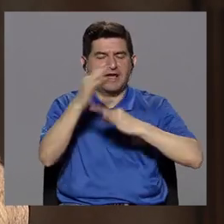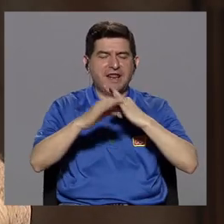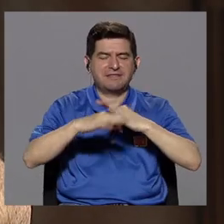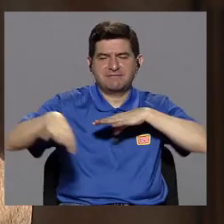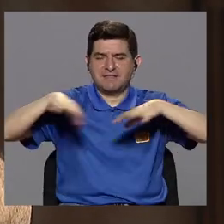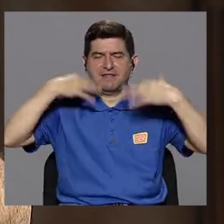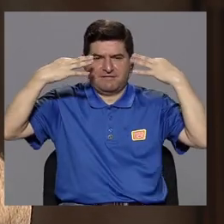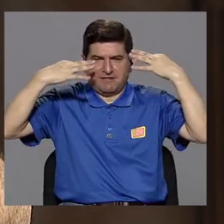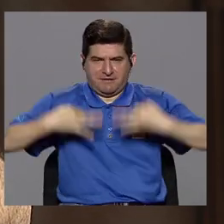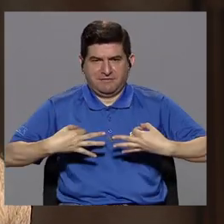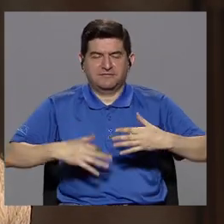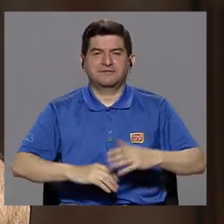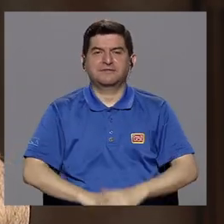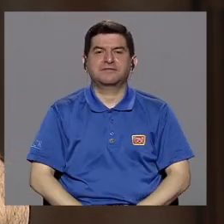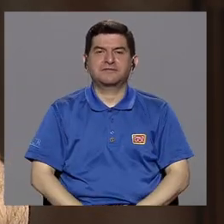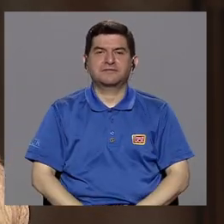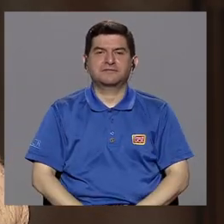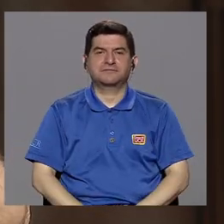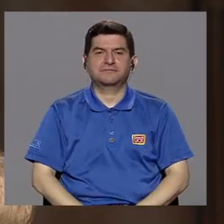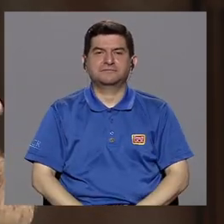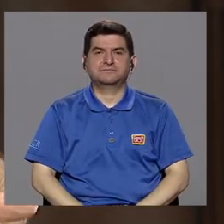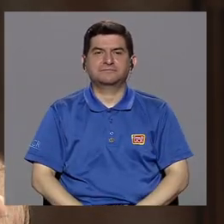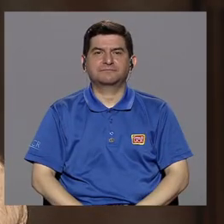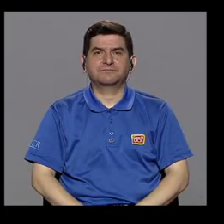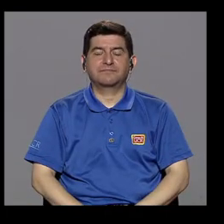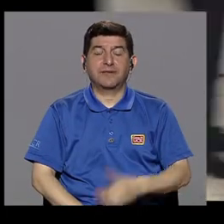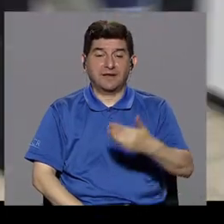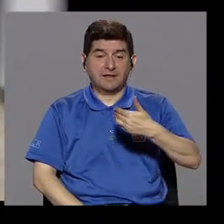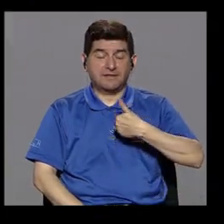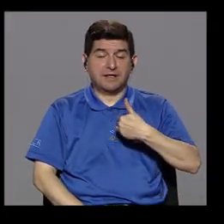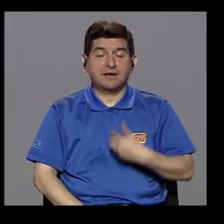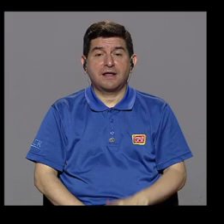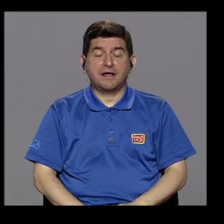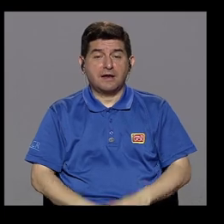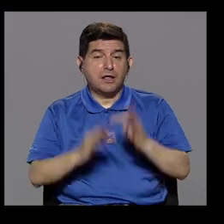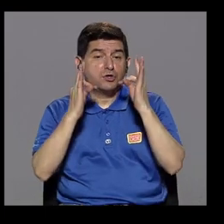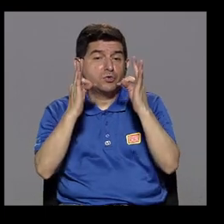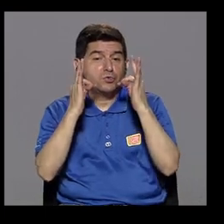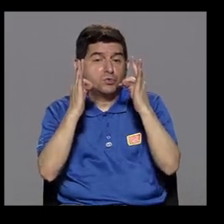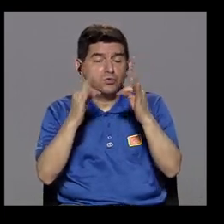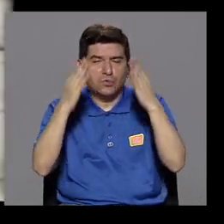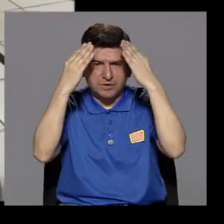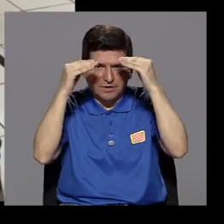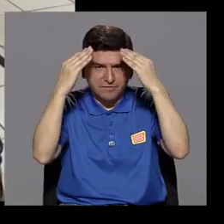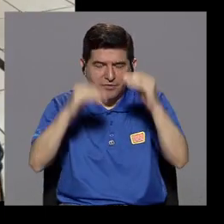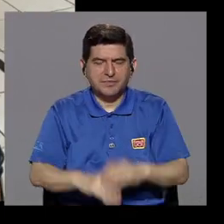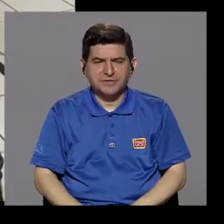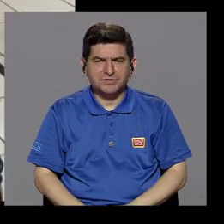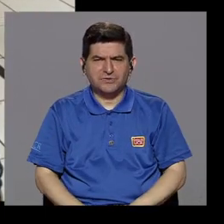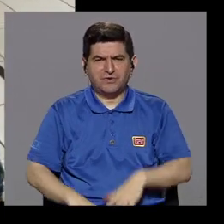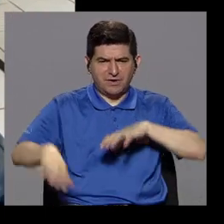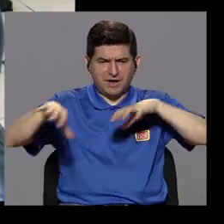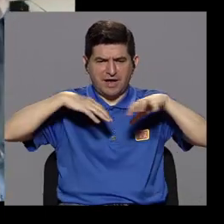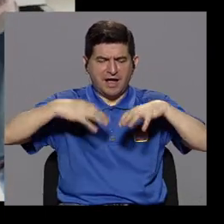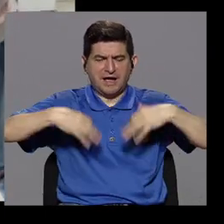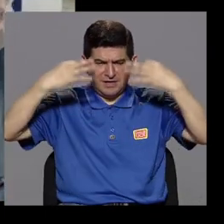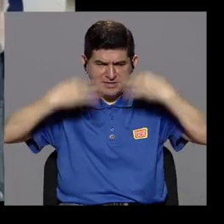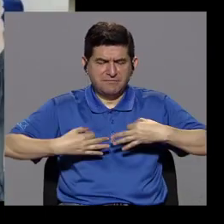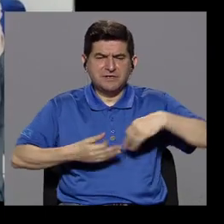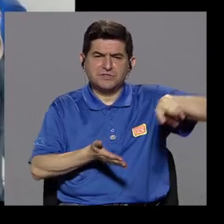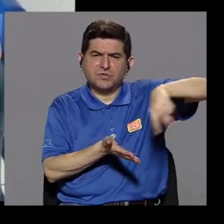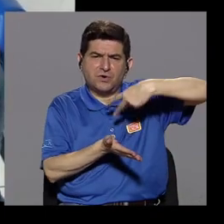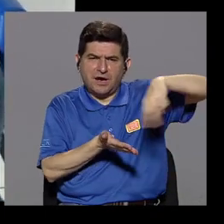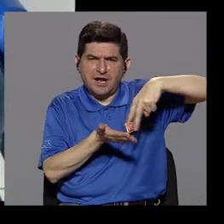ejercicio, tenemos tutoriales sobre, por ejemplo, cómo hacer ejercicio bailando swing